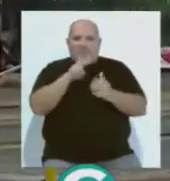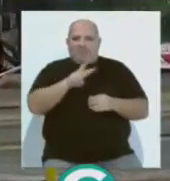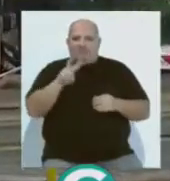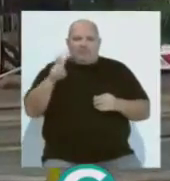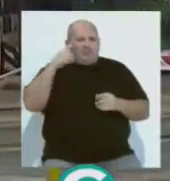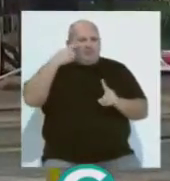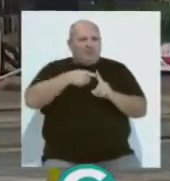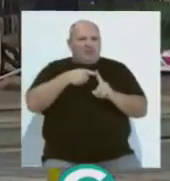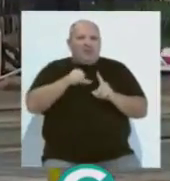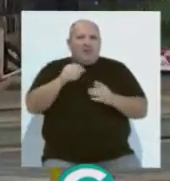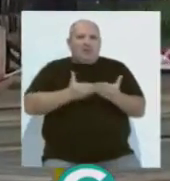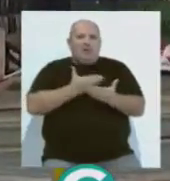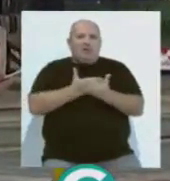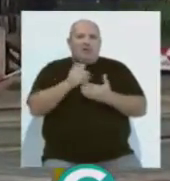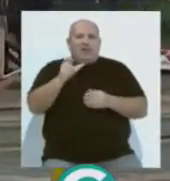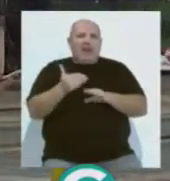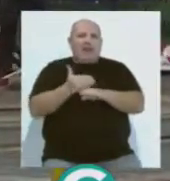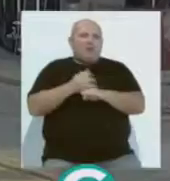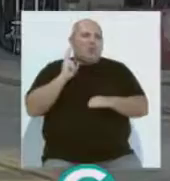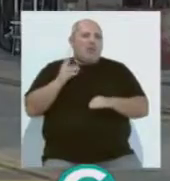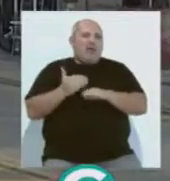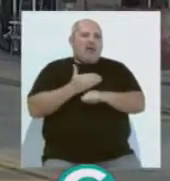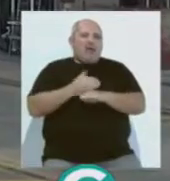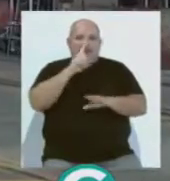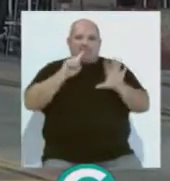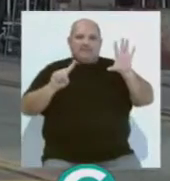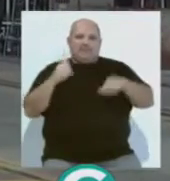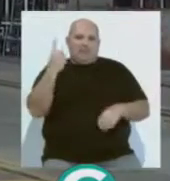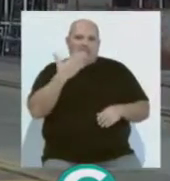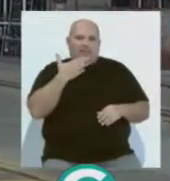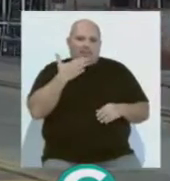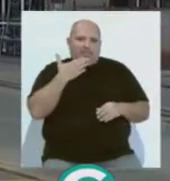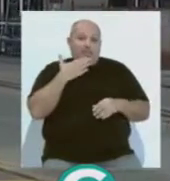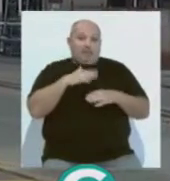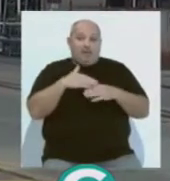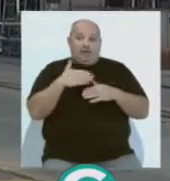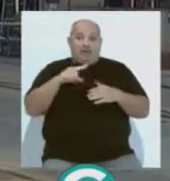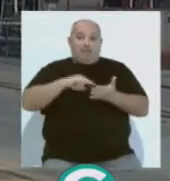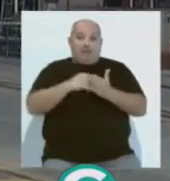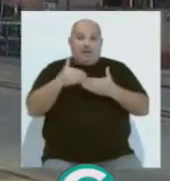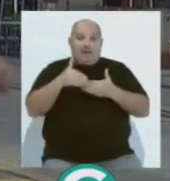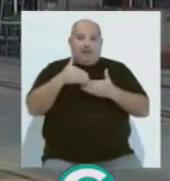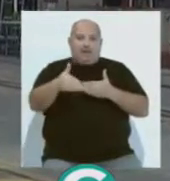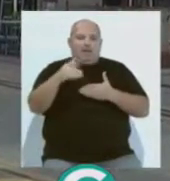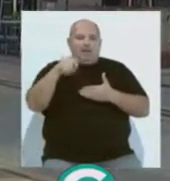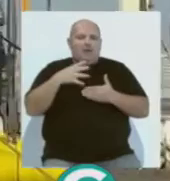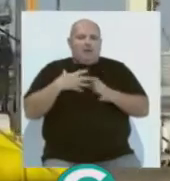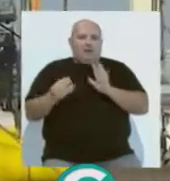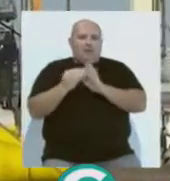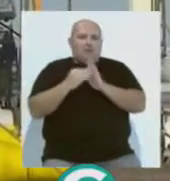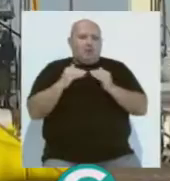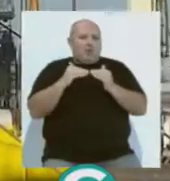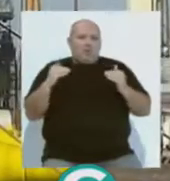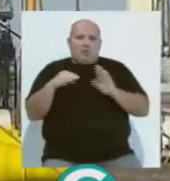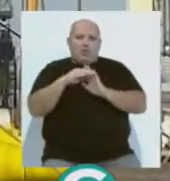documento contempla una propuesta de salidas anticipadas a los 61 años cumplidos durante la vigencia de este plan y a quienes se aplicarán las